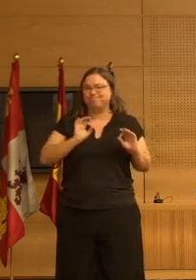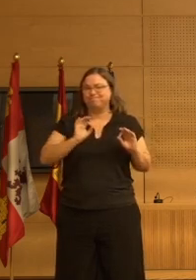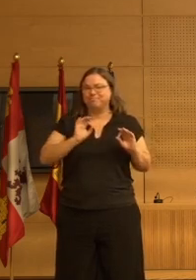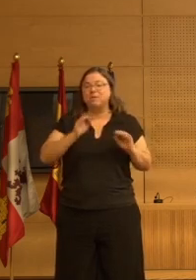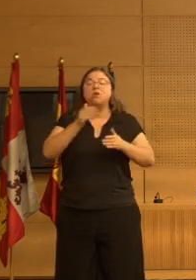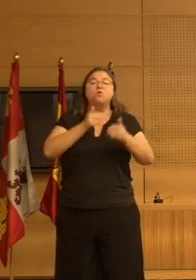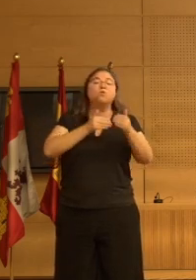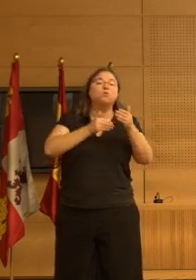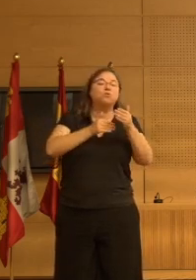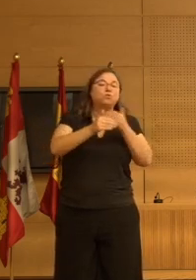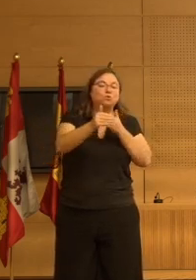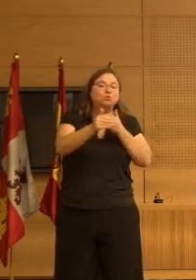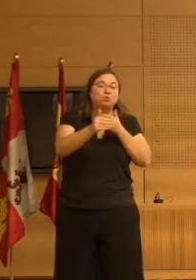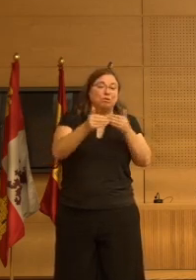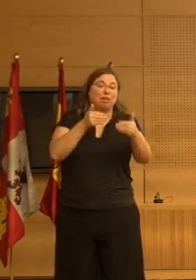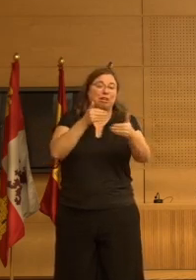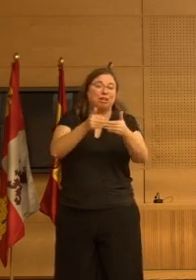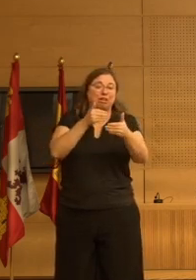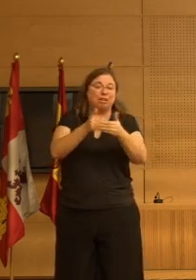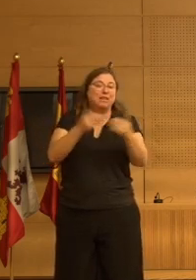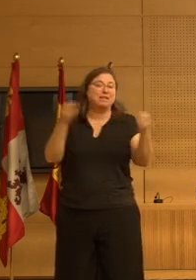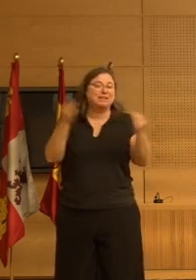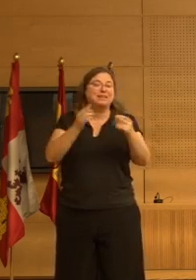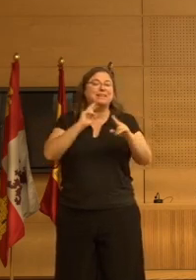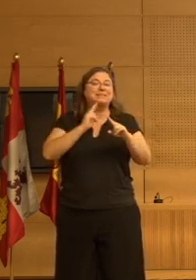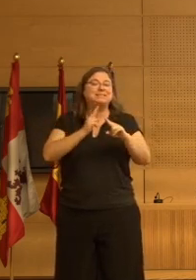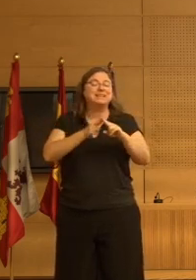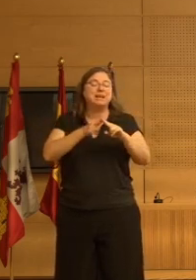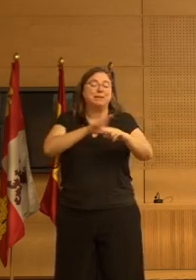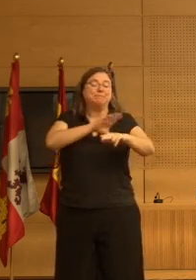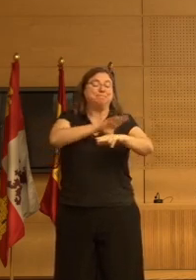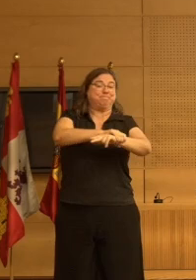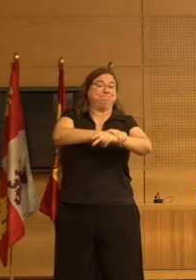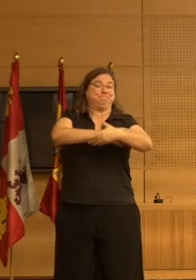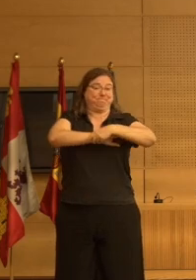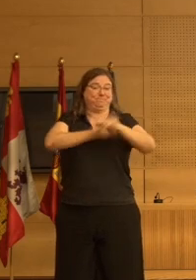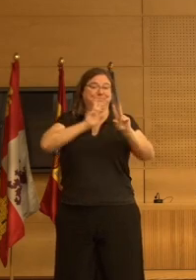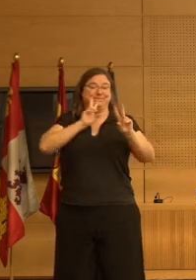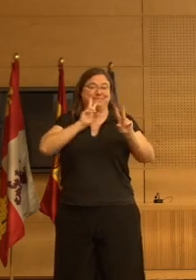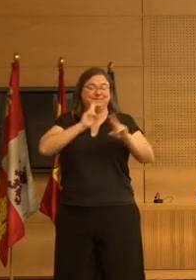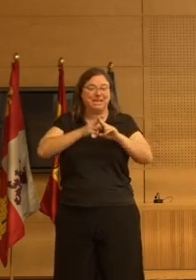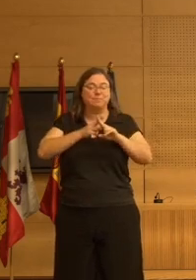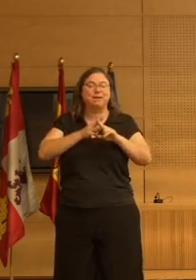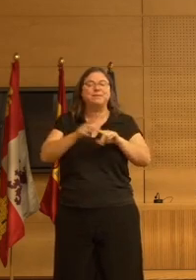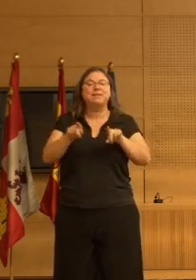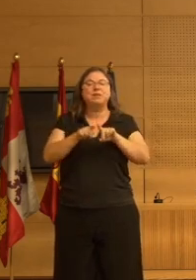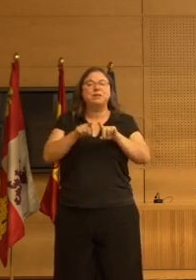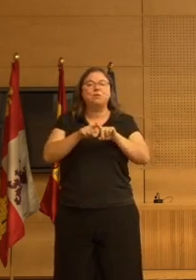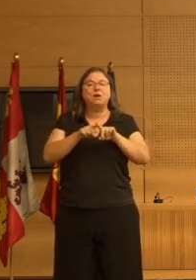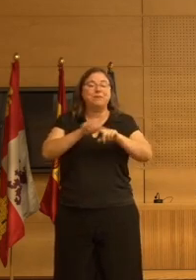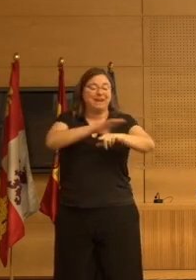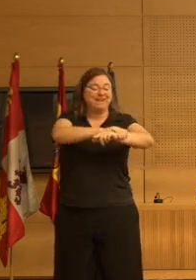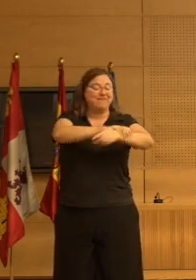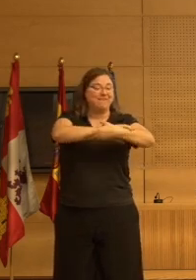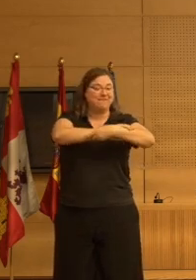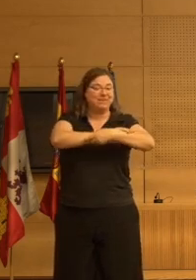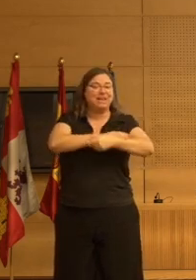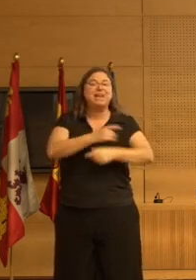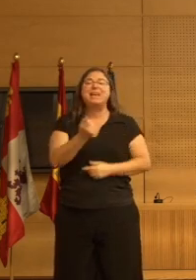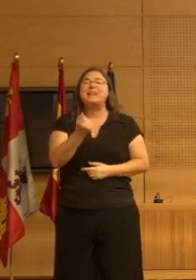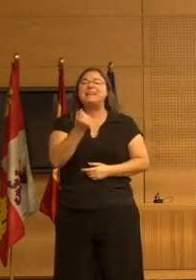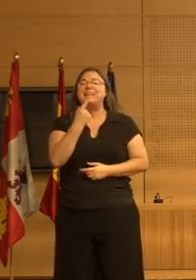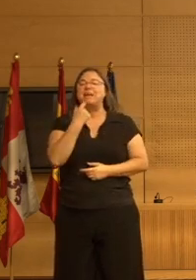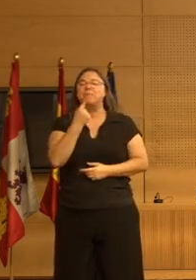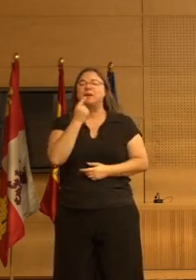el futuro muy próximo, que es la comprensión y la eliminación de las sujeciones químicas.